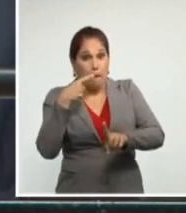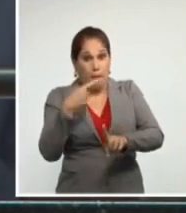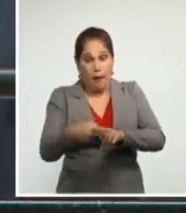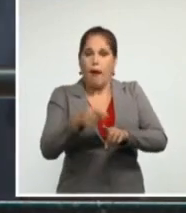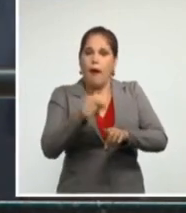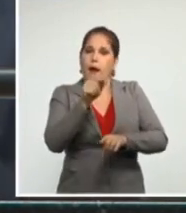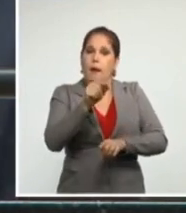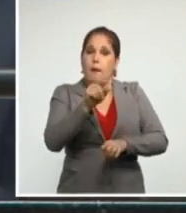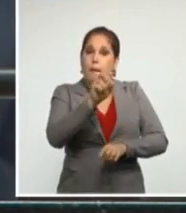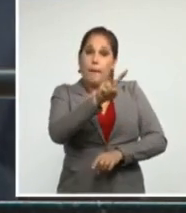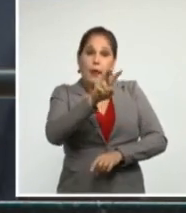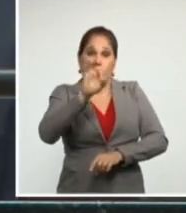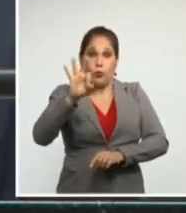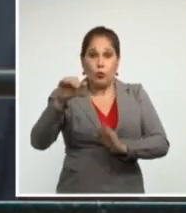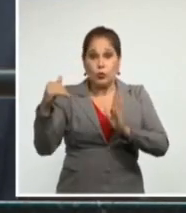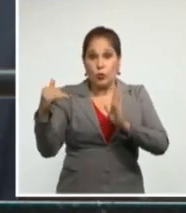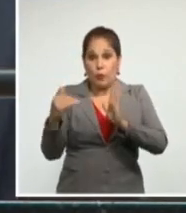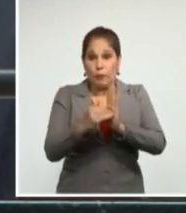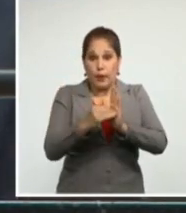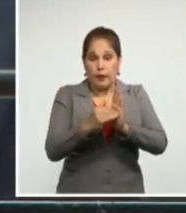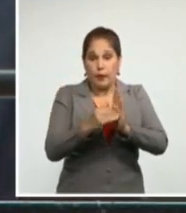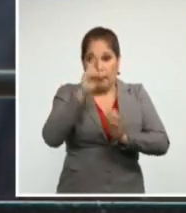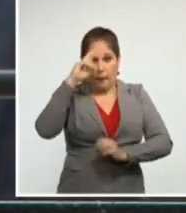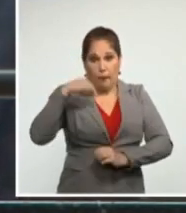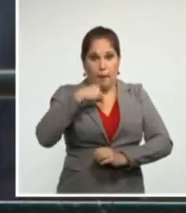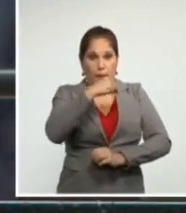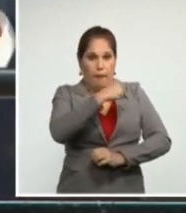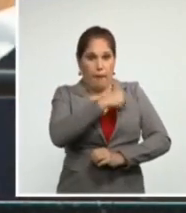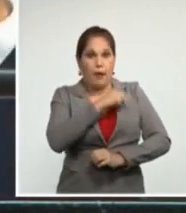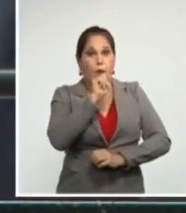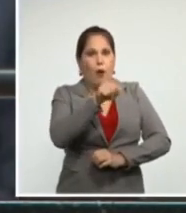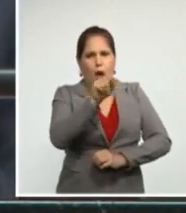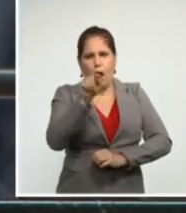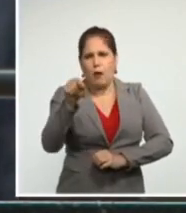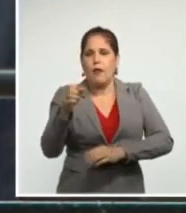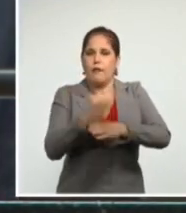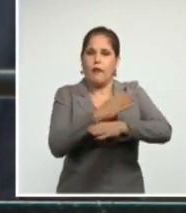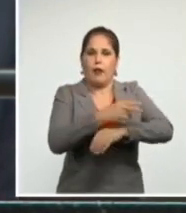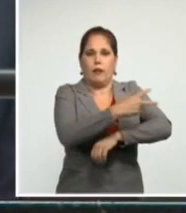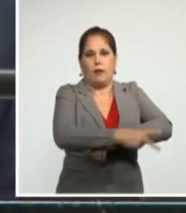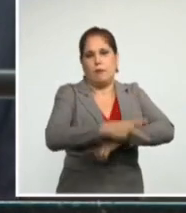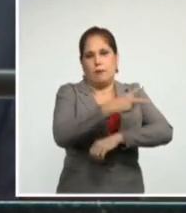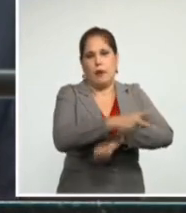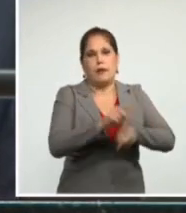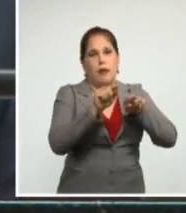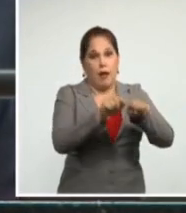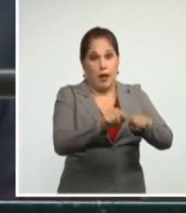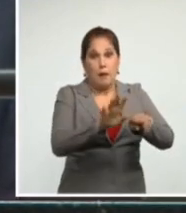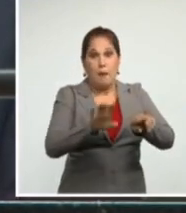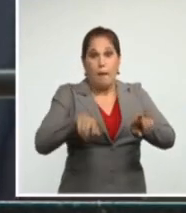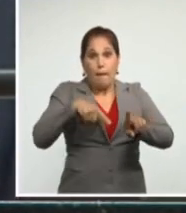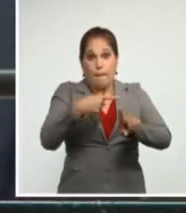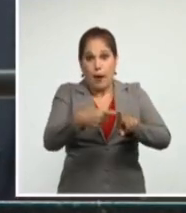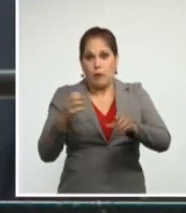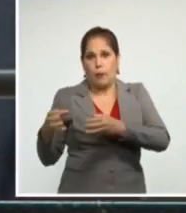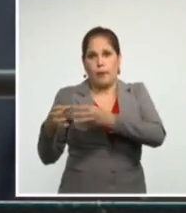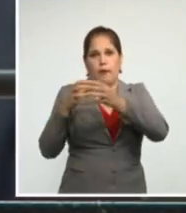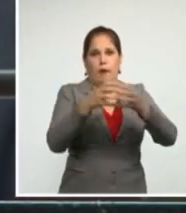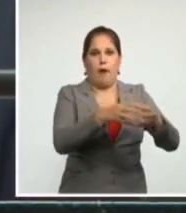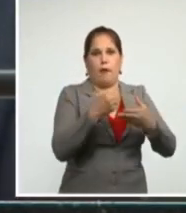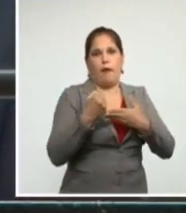más de 28.000 profesionales de la salud que ya en ese momento servían a 59